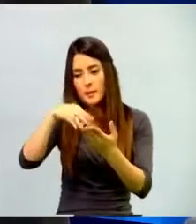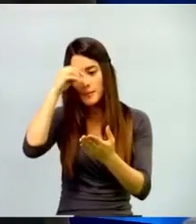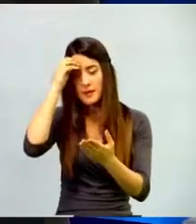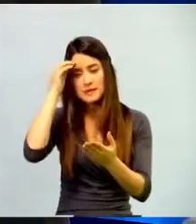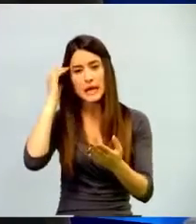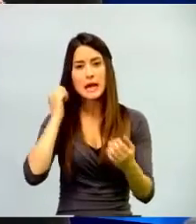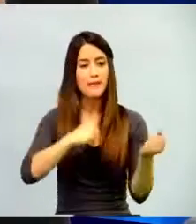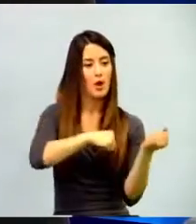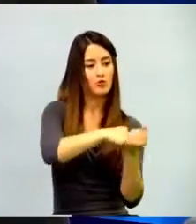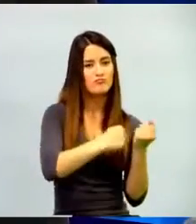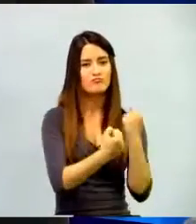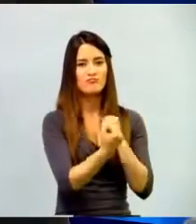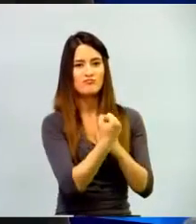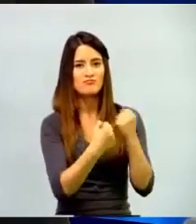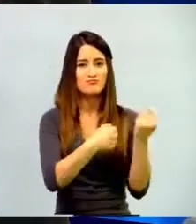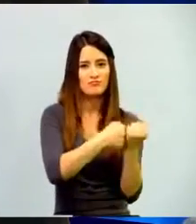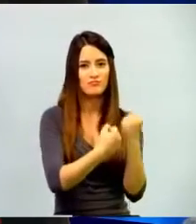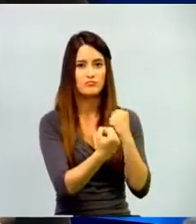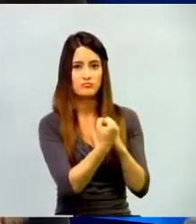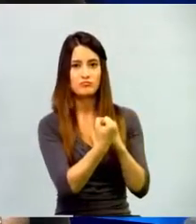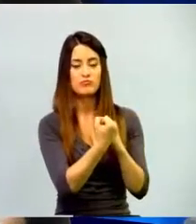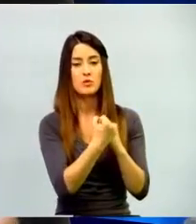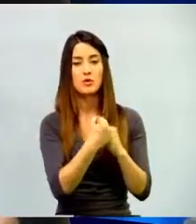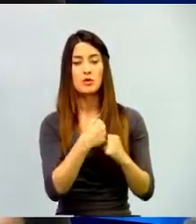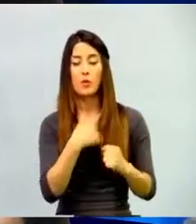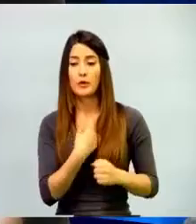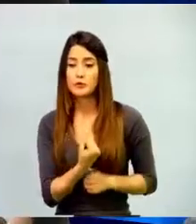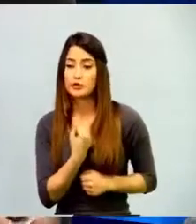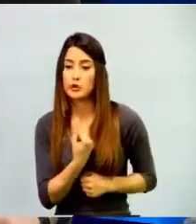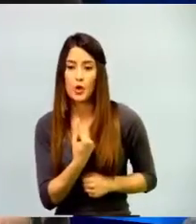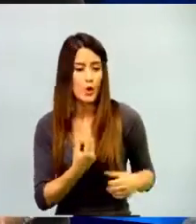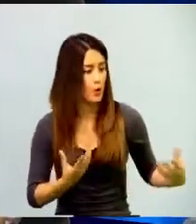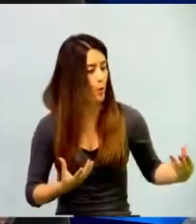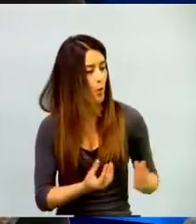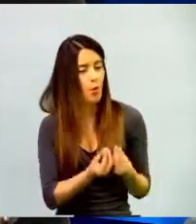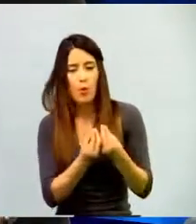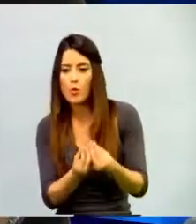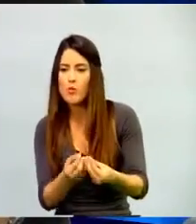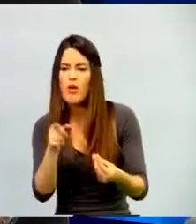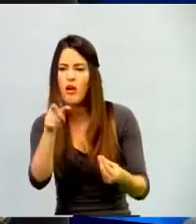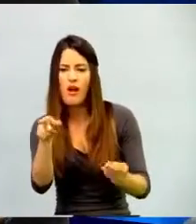aprendan individual, sino de una manera de engrupar.